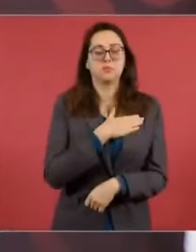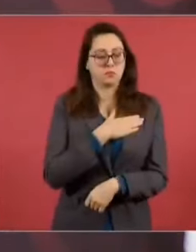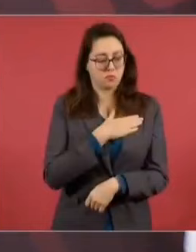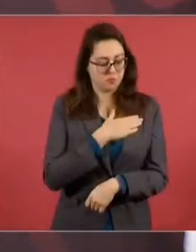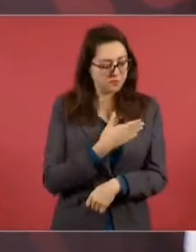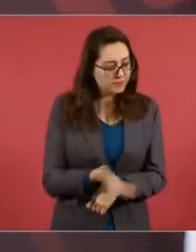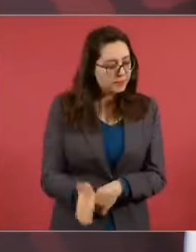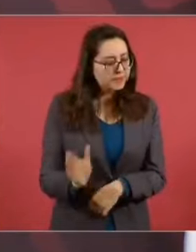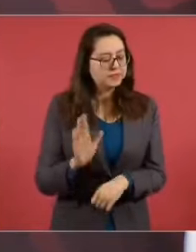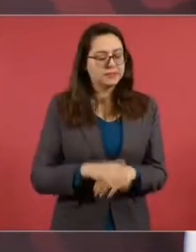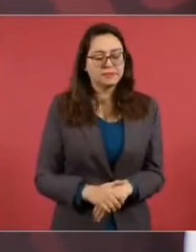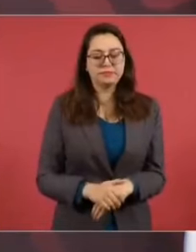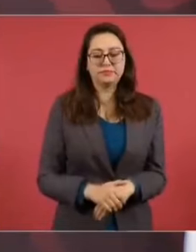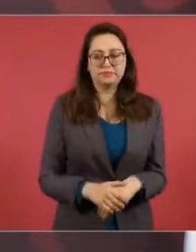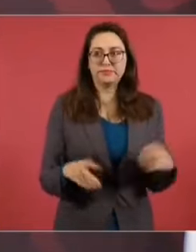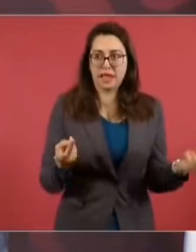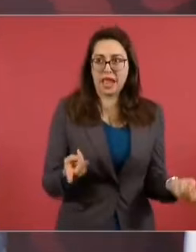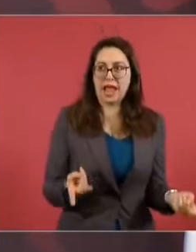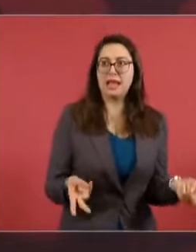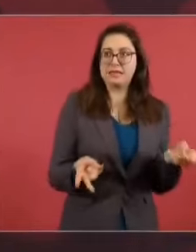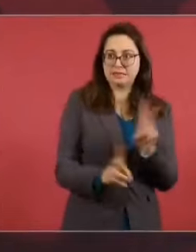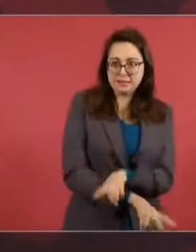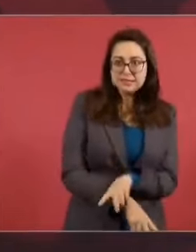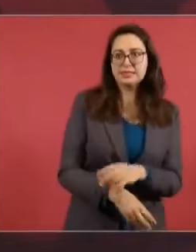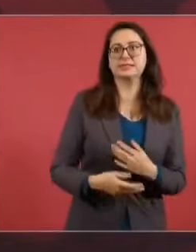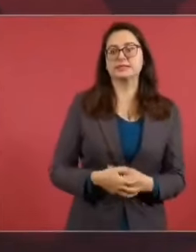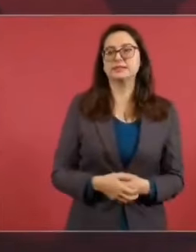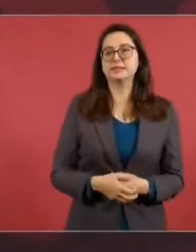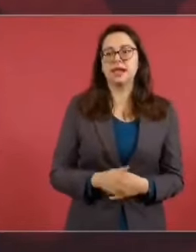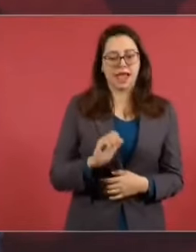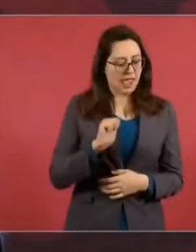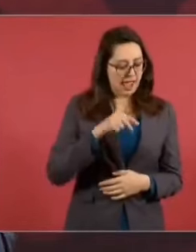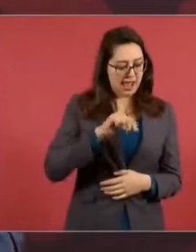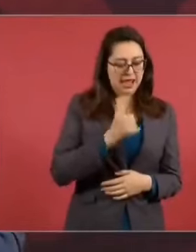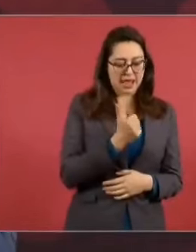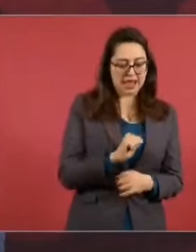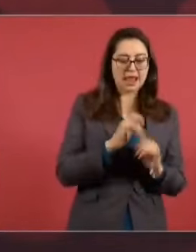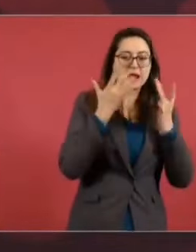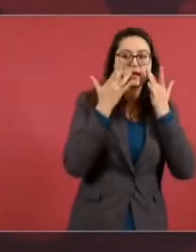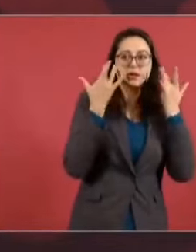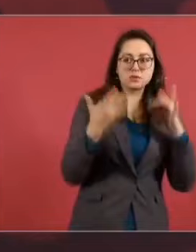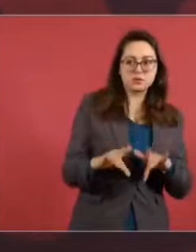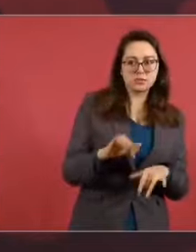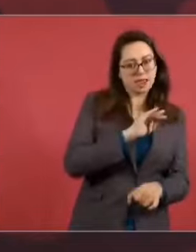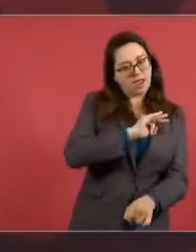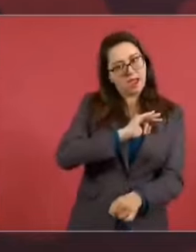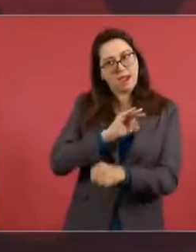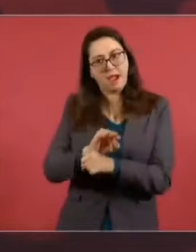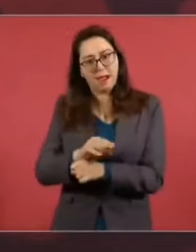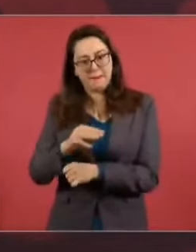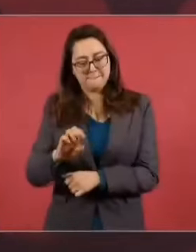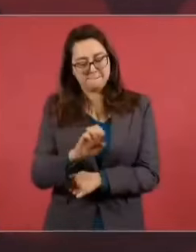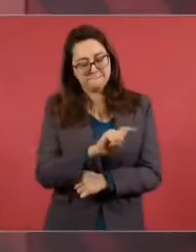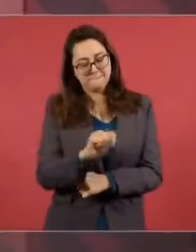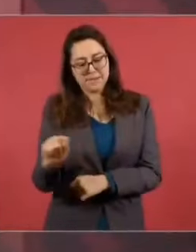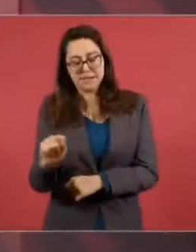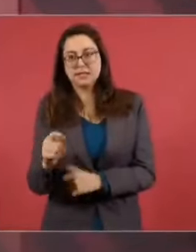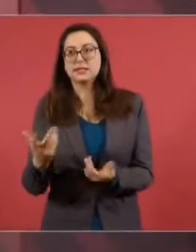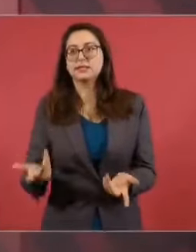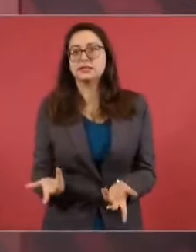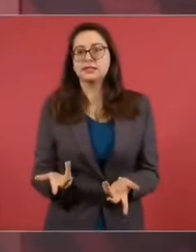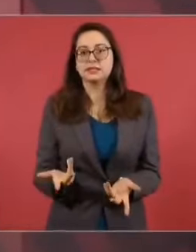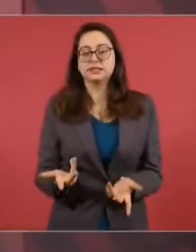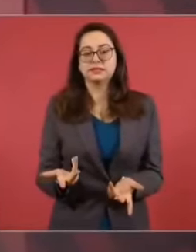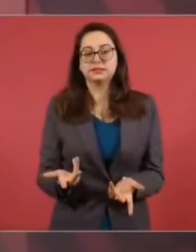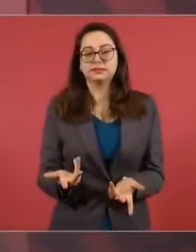Primero a Anaya, porque lo sentían más cerca, porque son muy